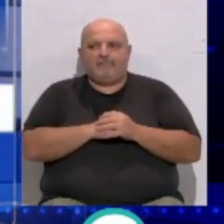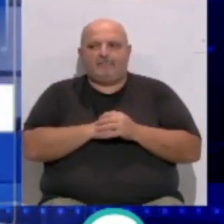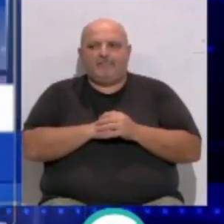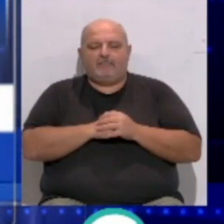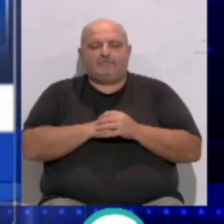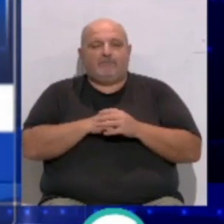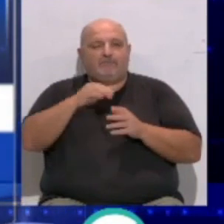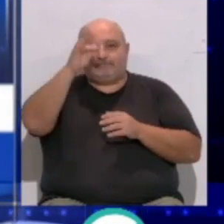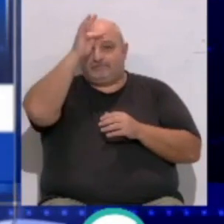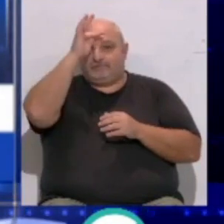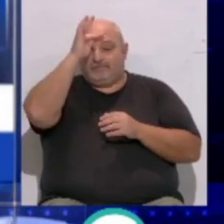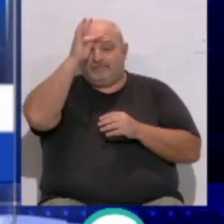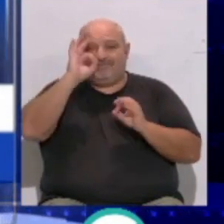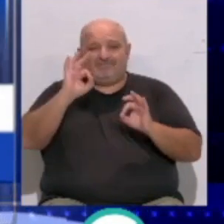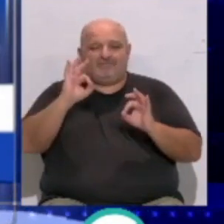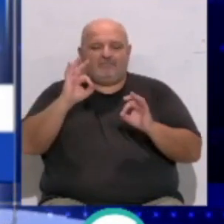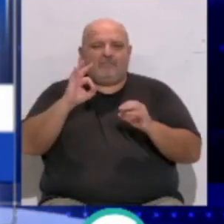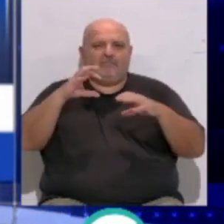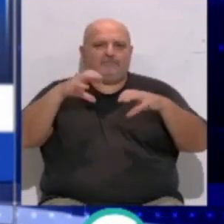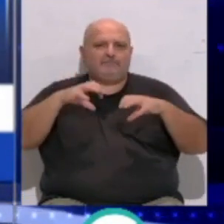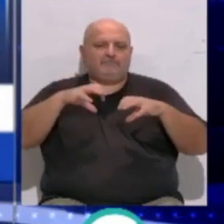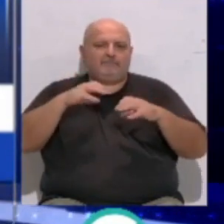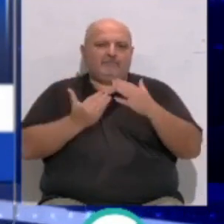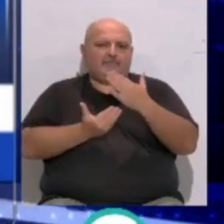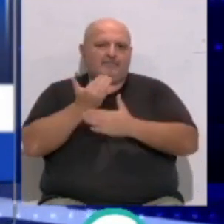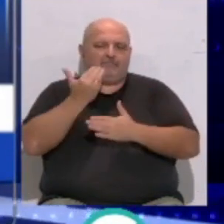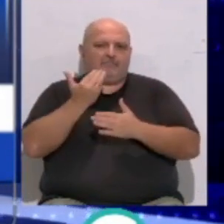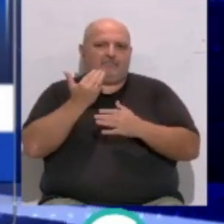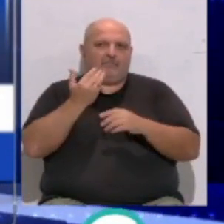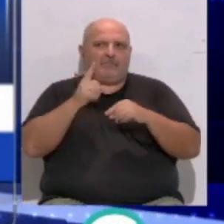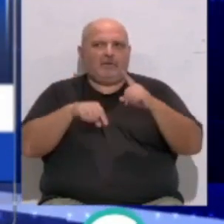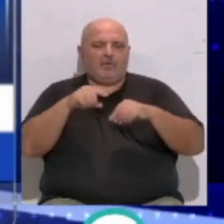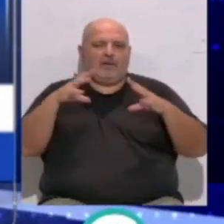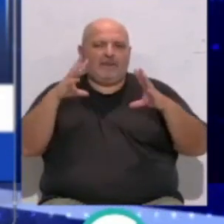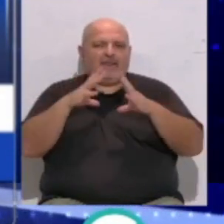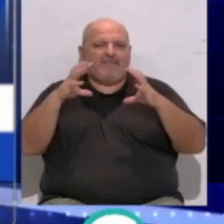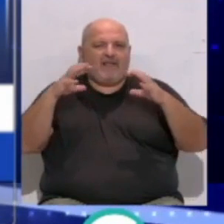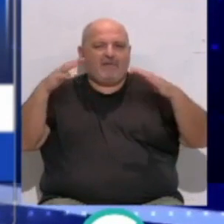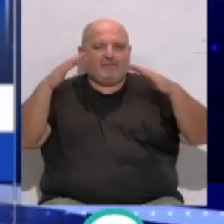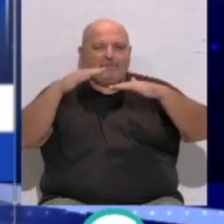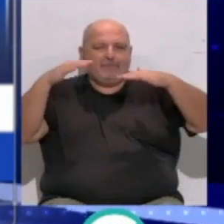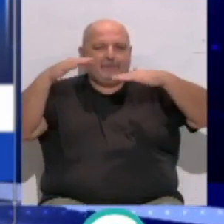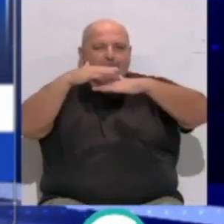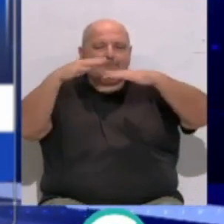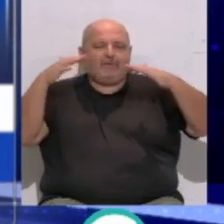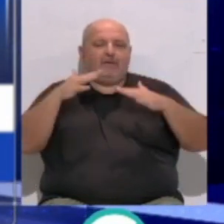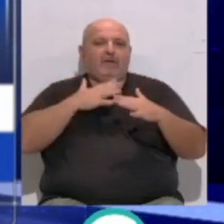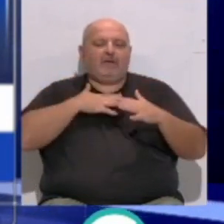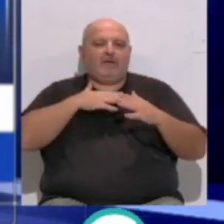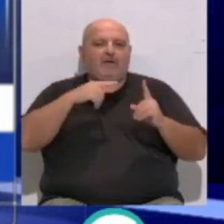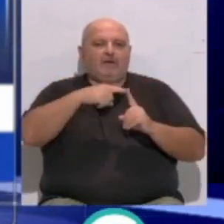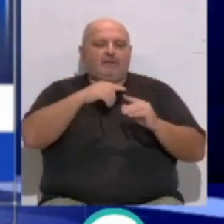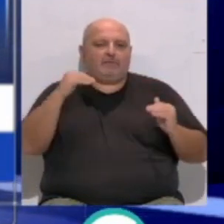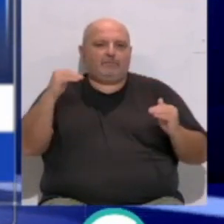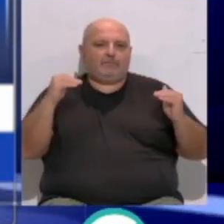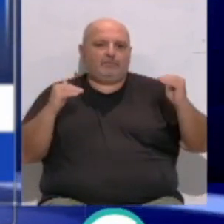Para el domingo la provincia amanecerá con precipitaciones matinales, acompañadas de nieblas, las temperaturas mínimas en ascenso